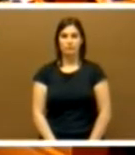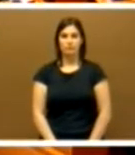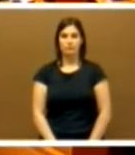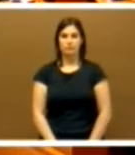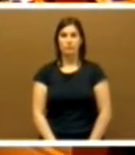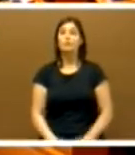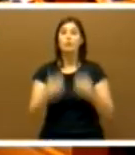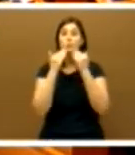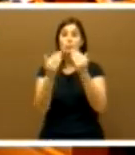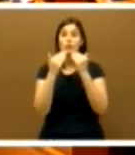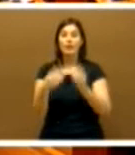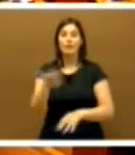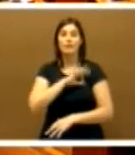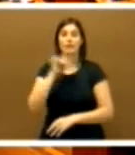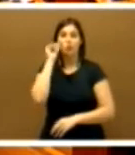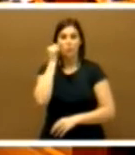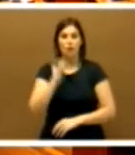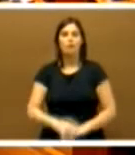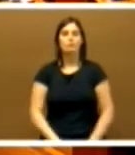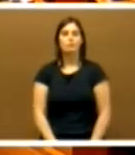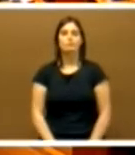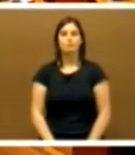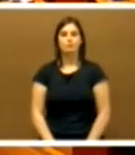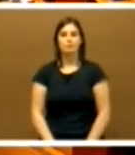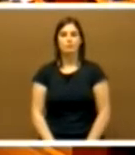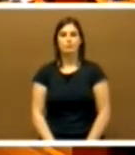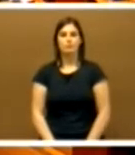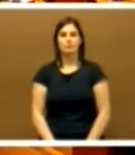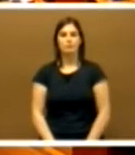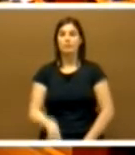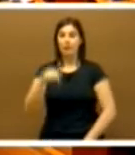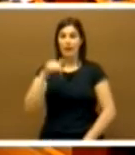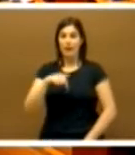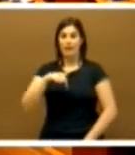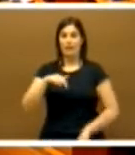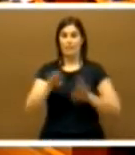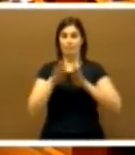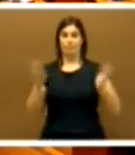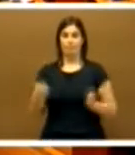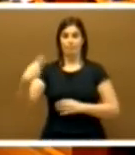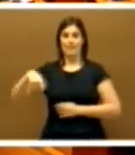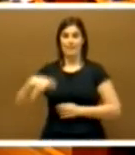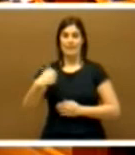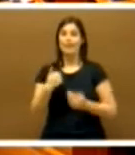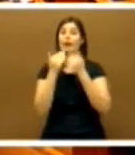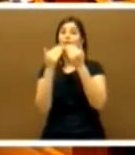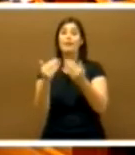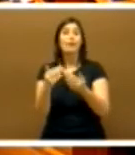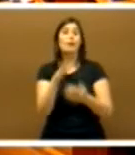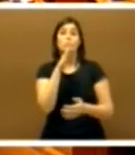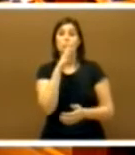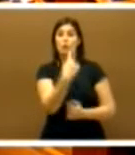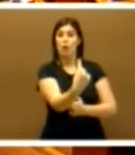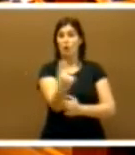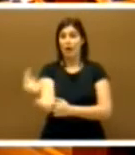Muchas gracias, señor Monago de Raza. esta presidencia agradece la concreción